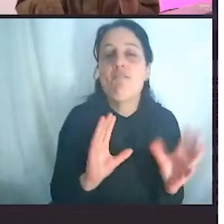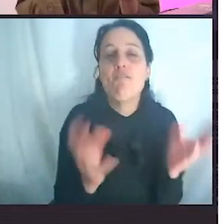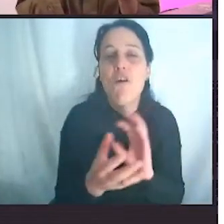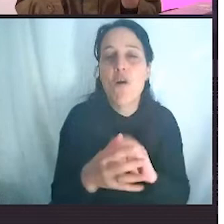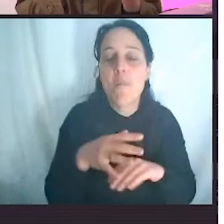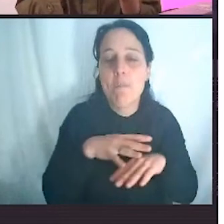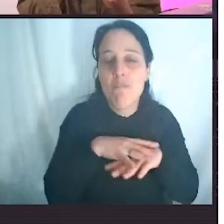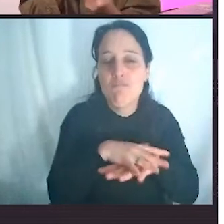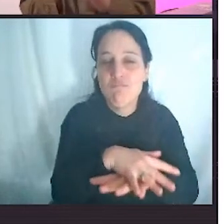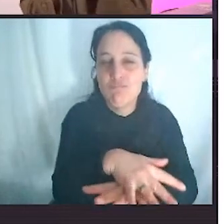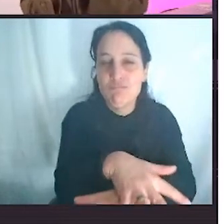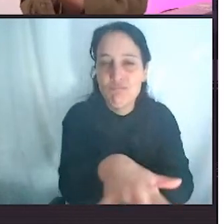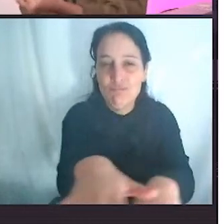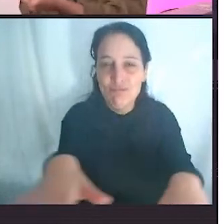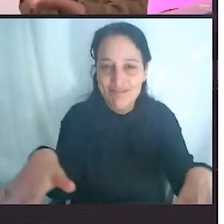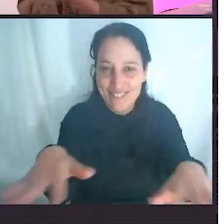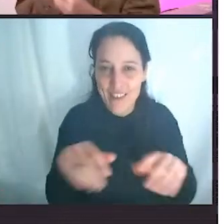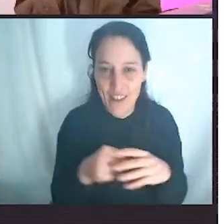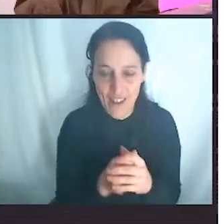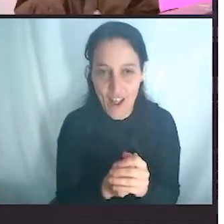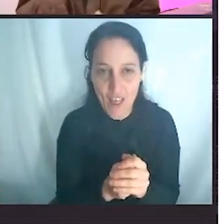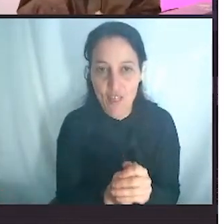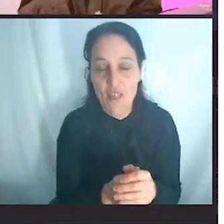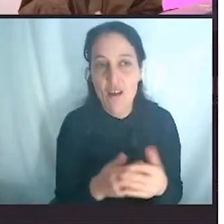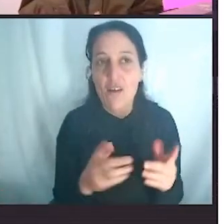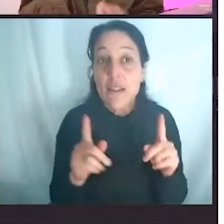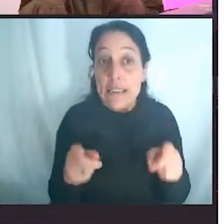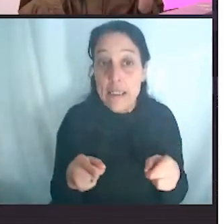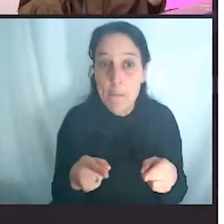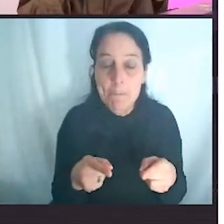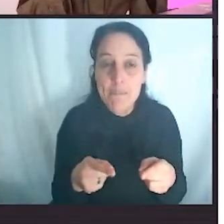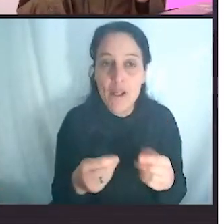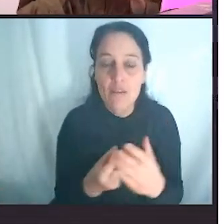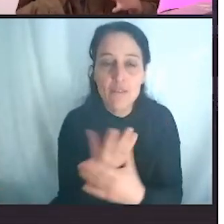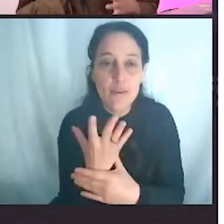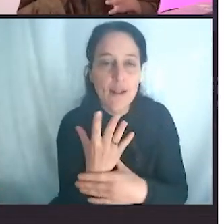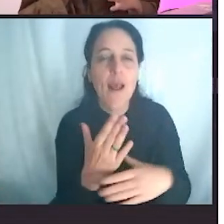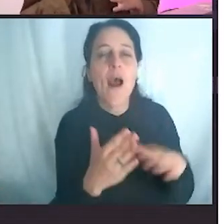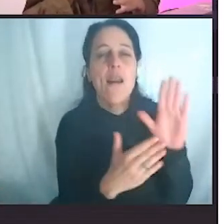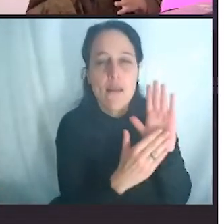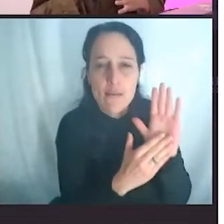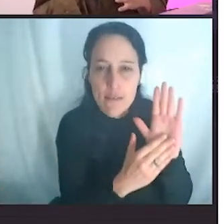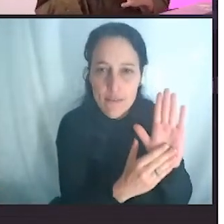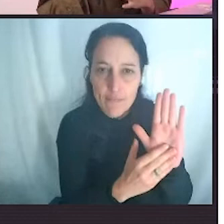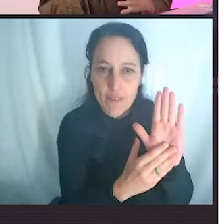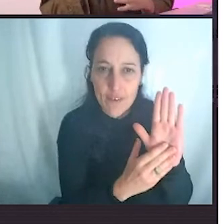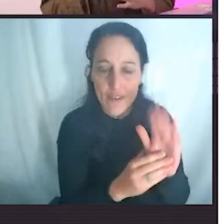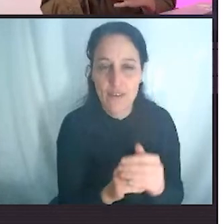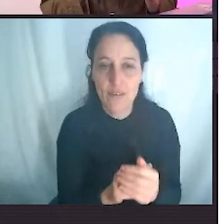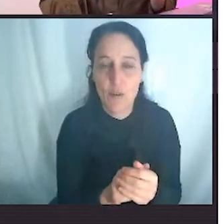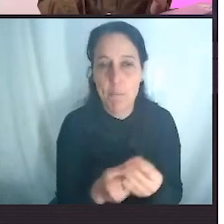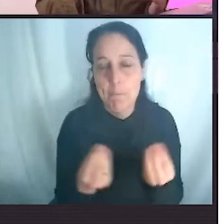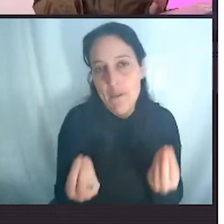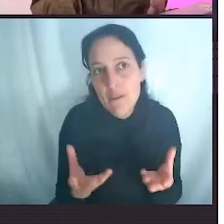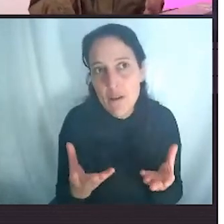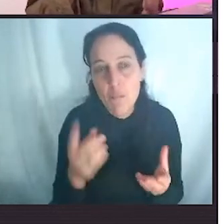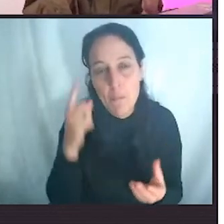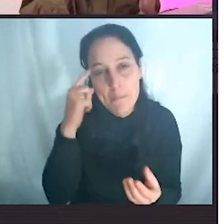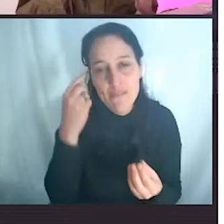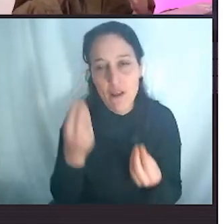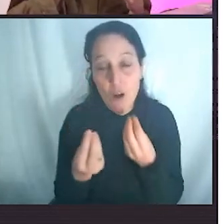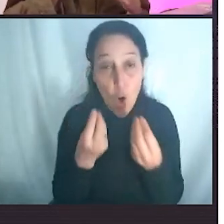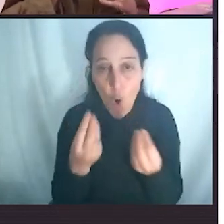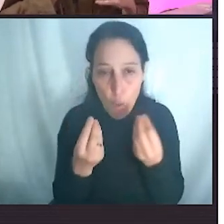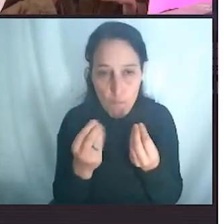validación genera esa certificación de desplastificación. Y empezamos a unir los puntos de cómo se podía utilizar esta nueva tecnología